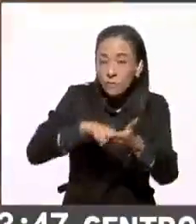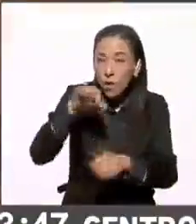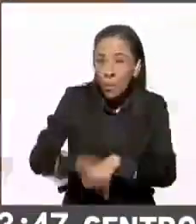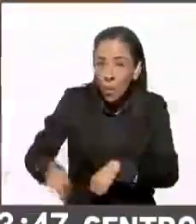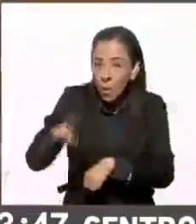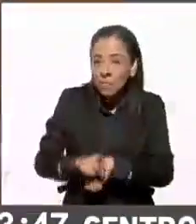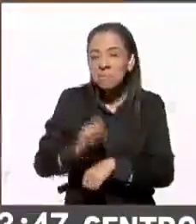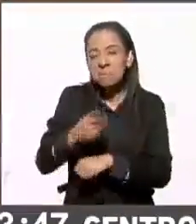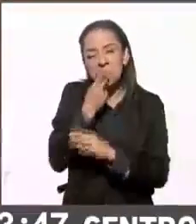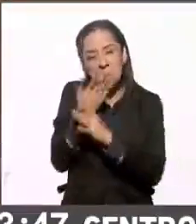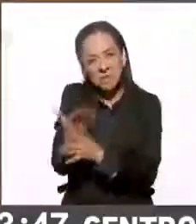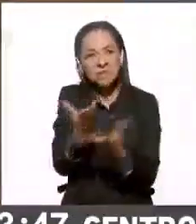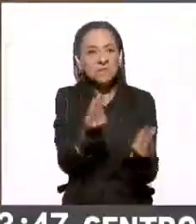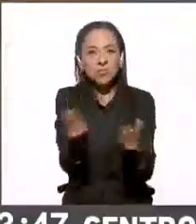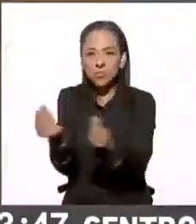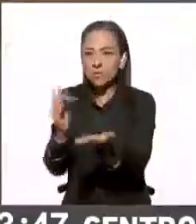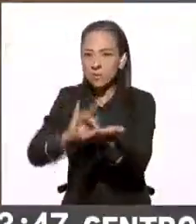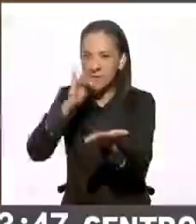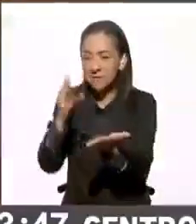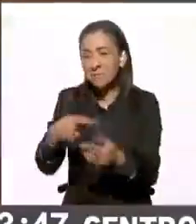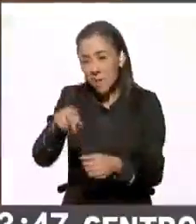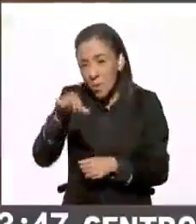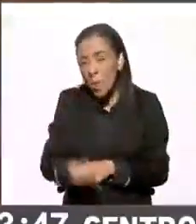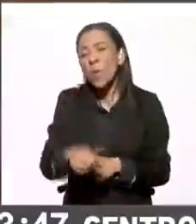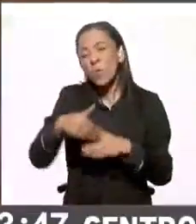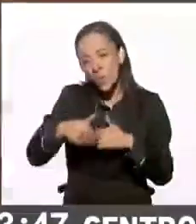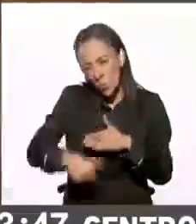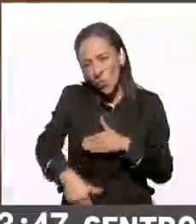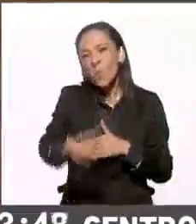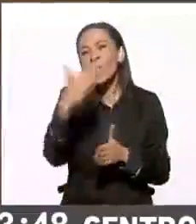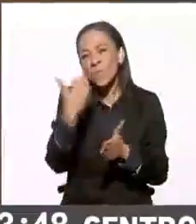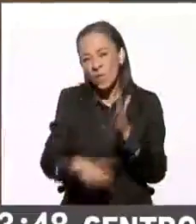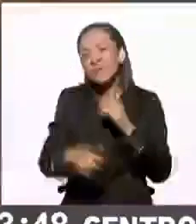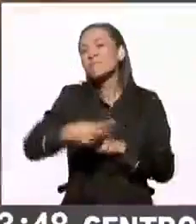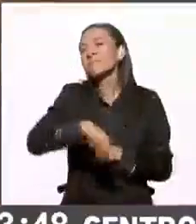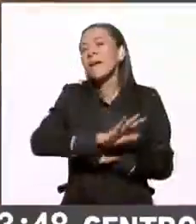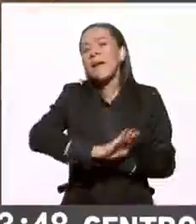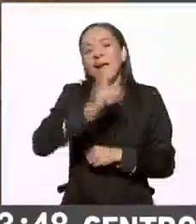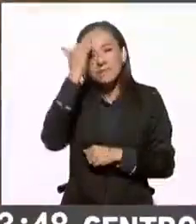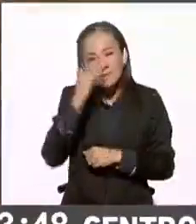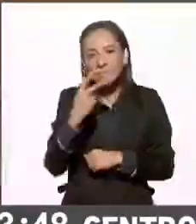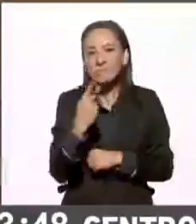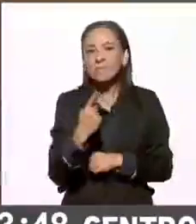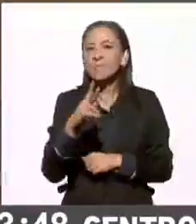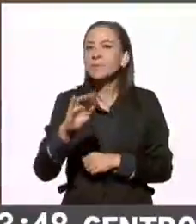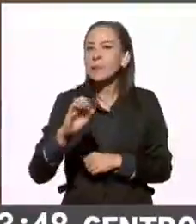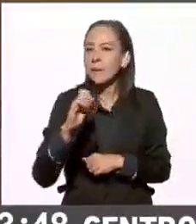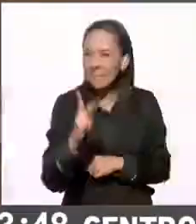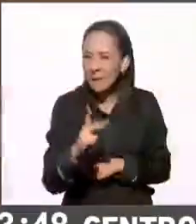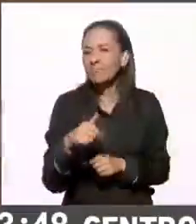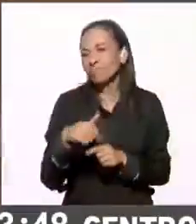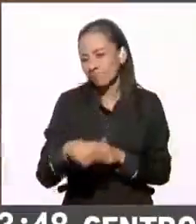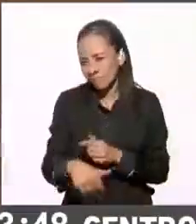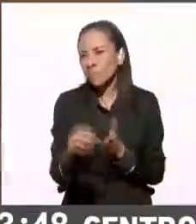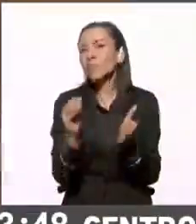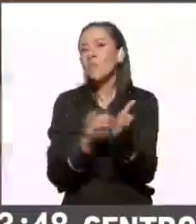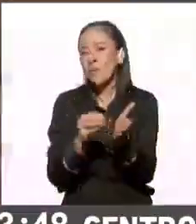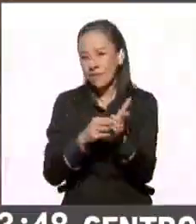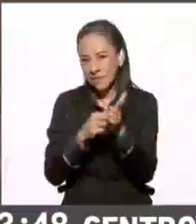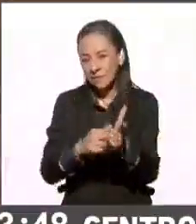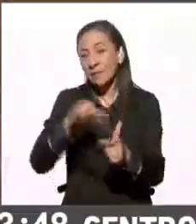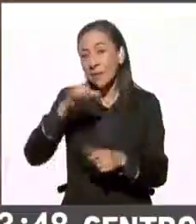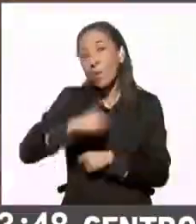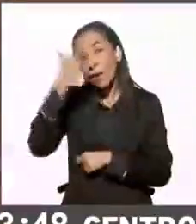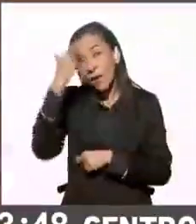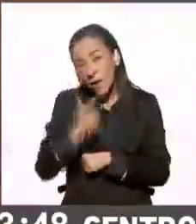que pues bueno, todavía va para largo. Sabemos que este PREP permanecerá durante todo lo que resta de la